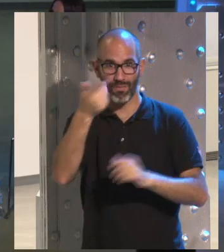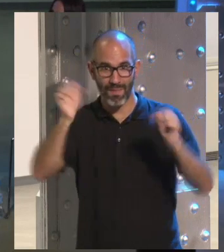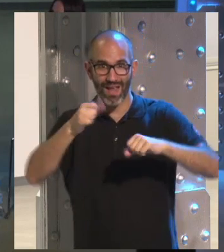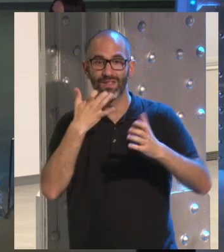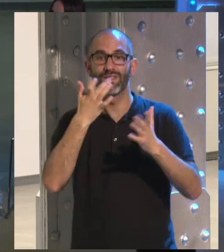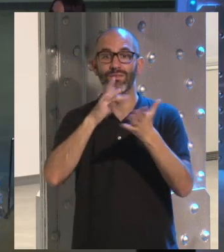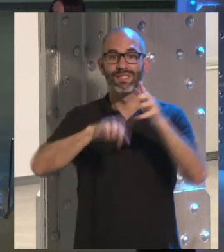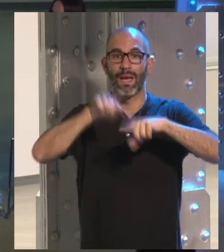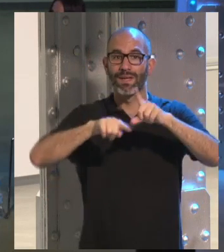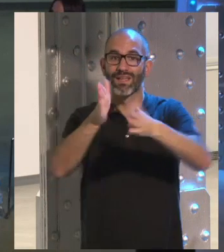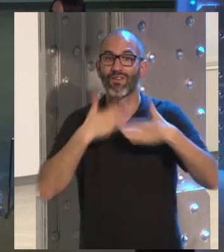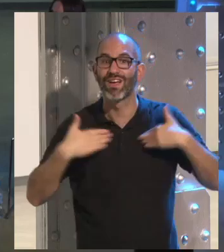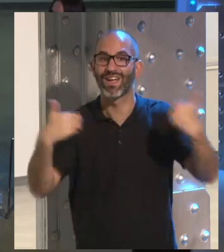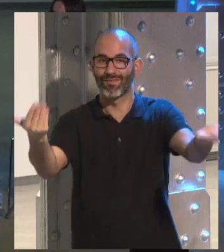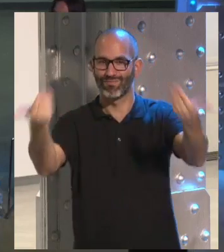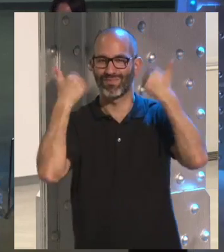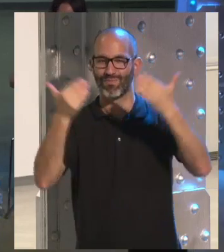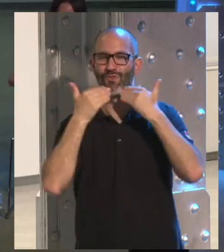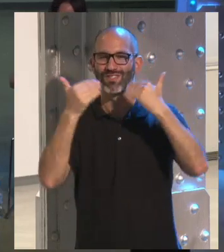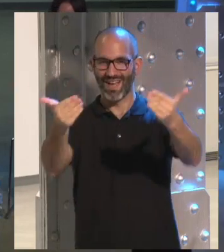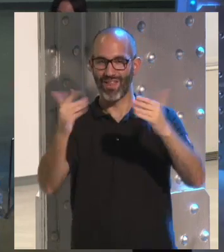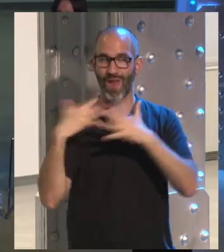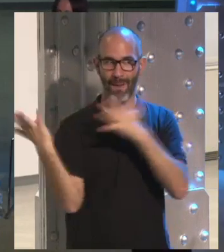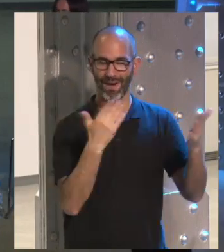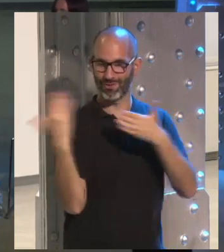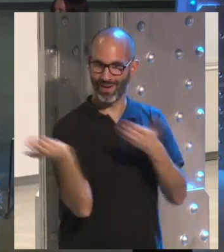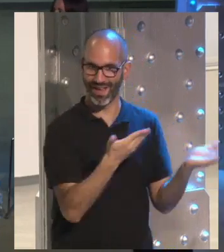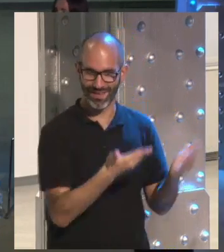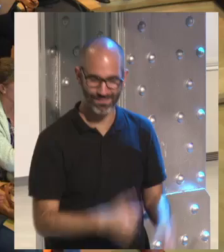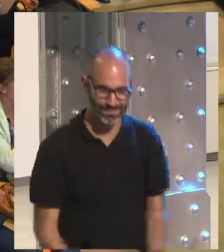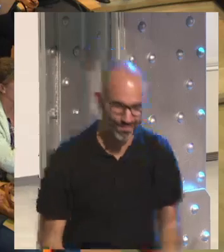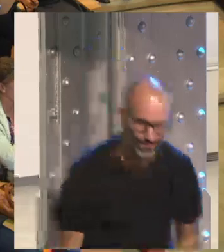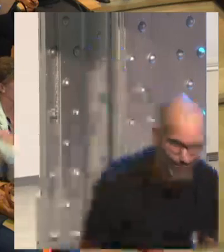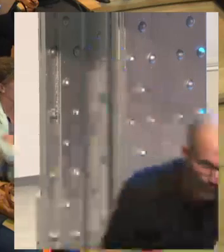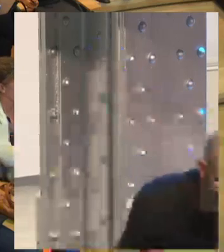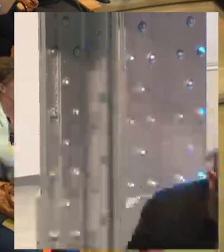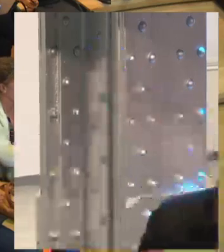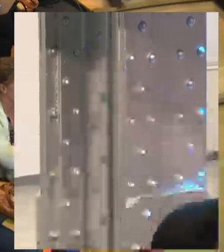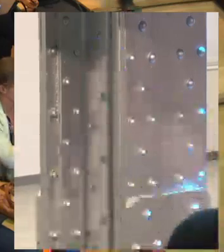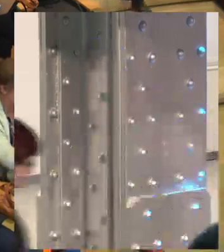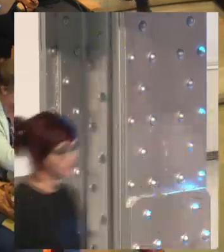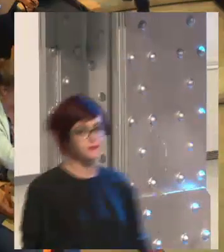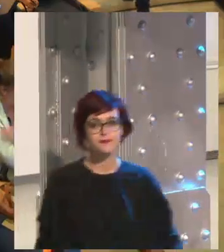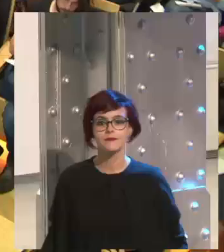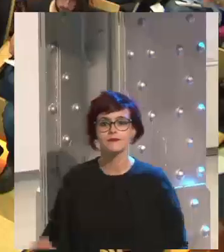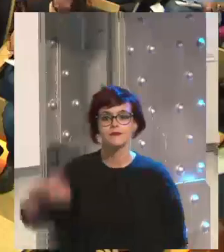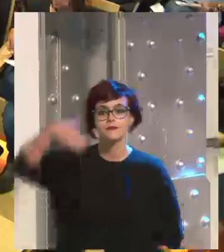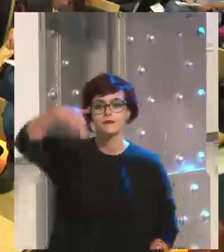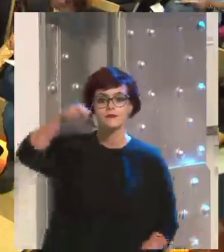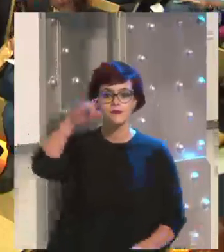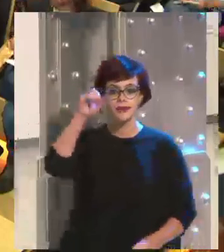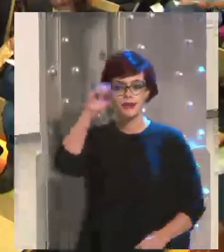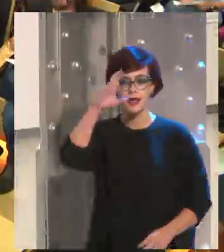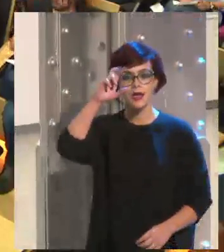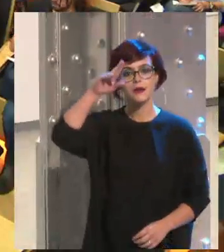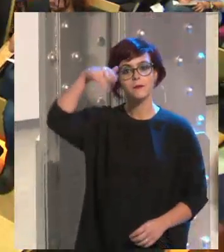estamos a vuestra disposición para lo que queráis. Muchas gracias. Un aplauso para ella, por favor. María del Carmen, García Galera. Se me ocurren varias cosas.